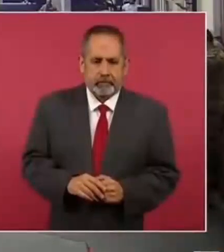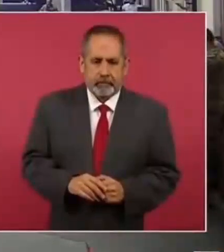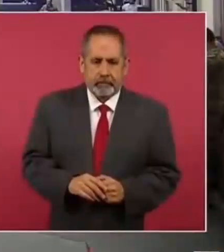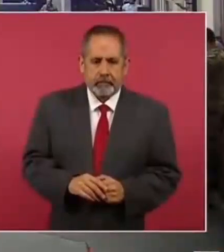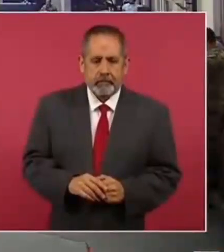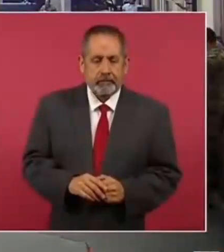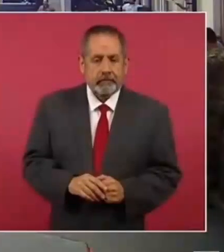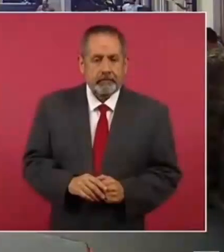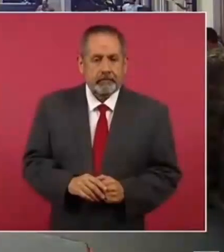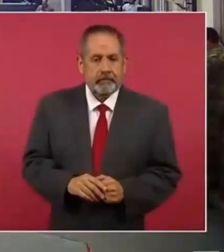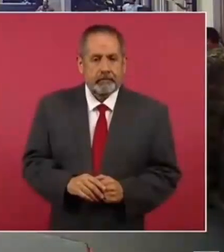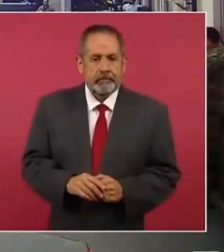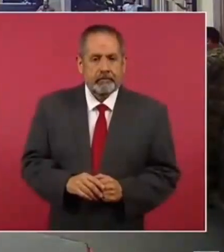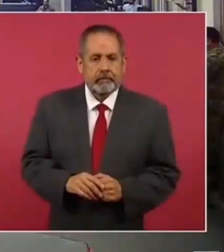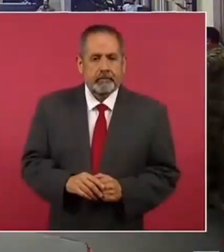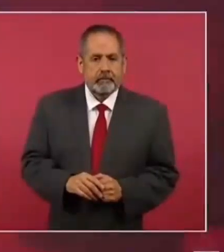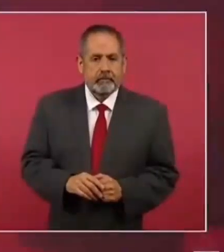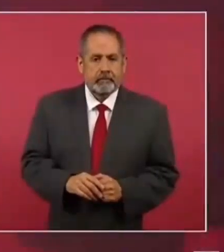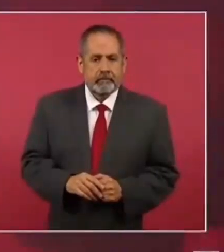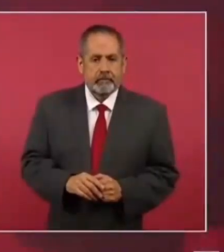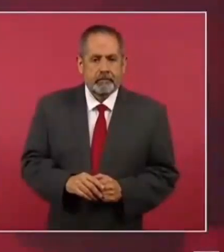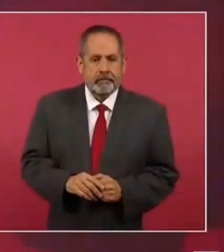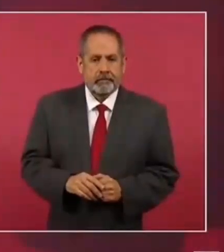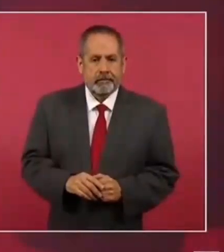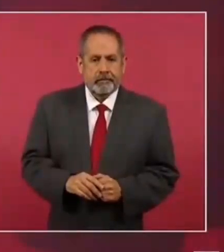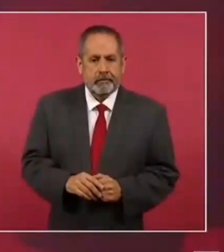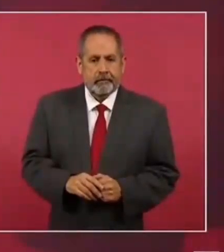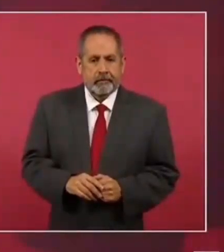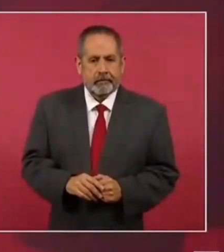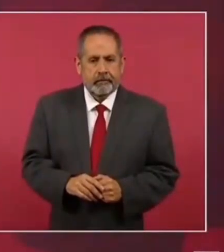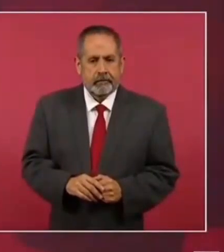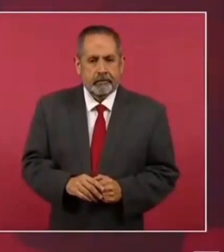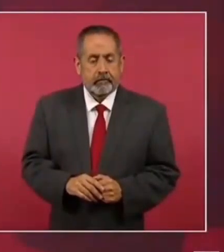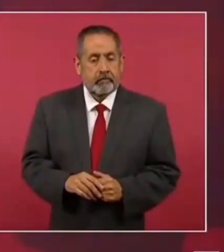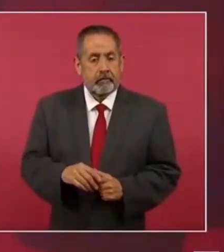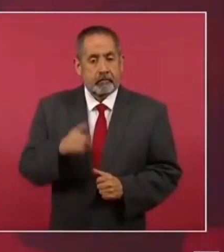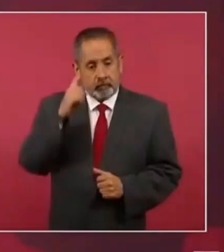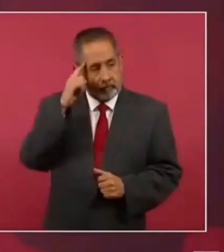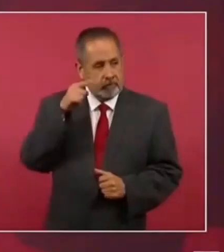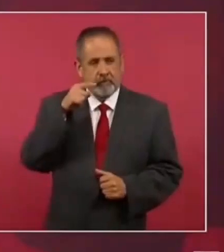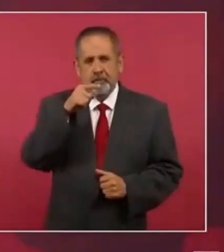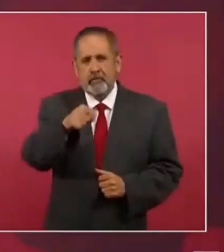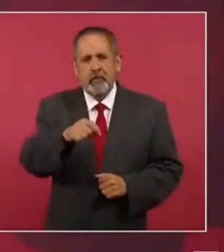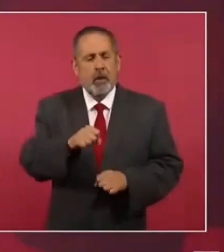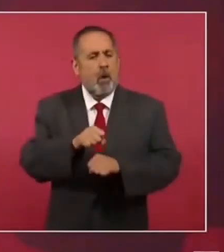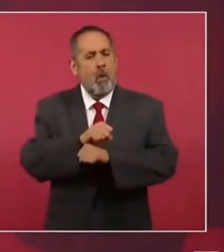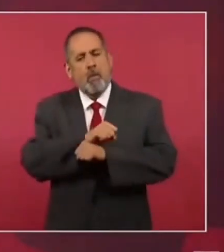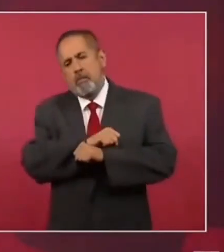estallaron una bomba